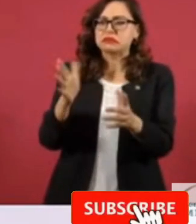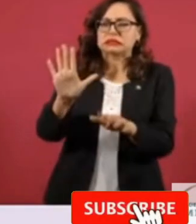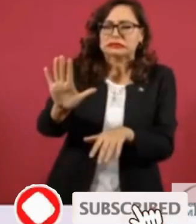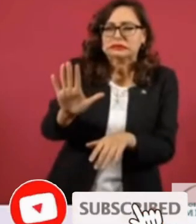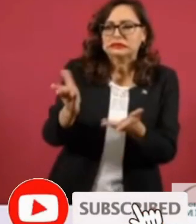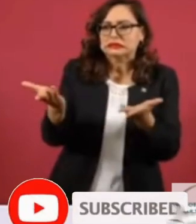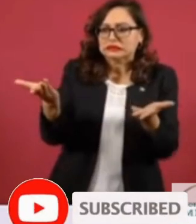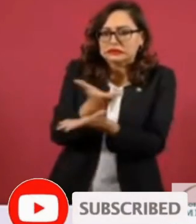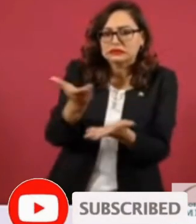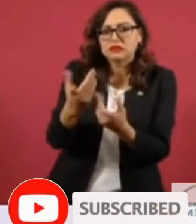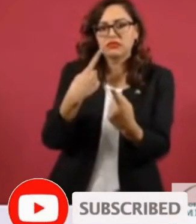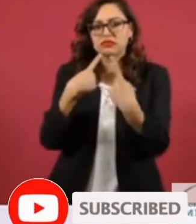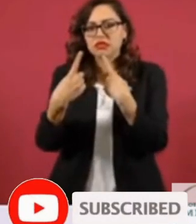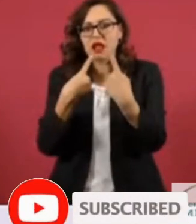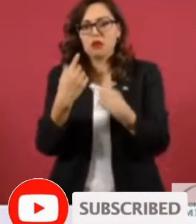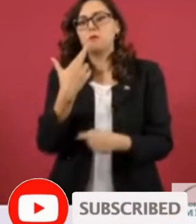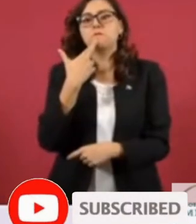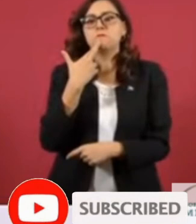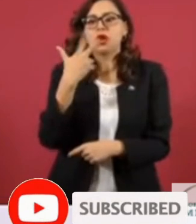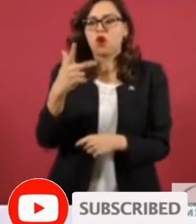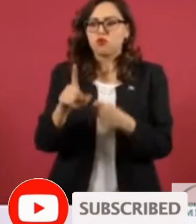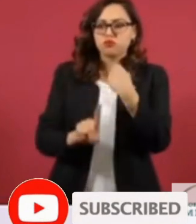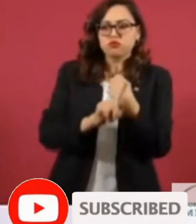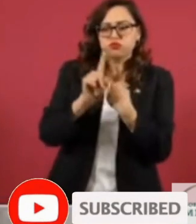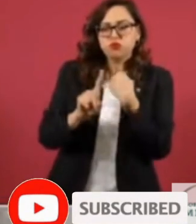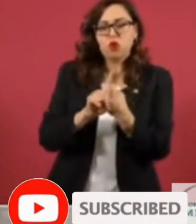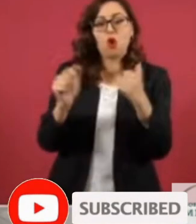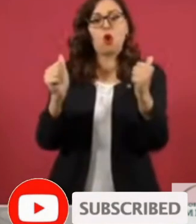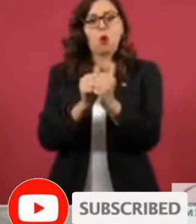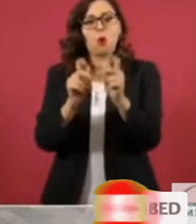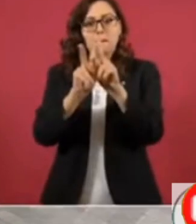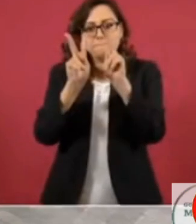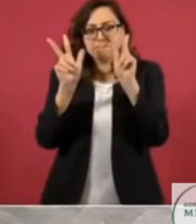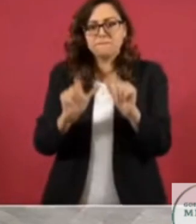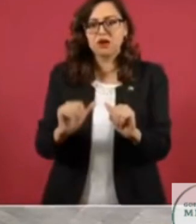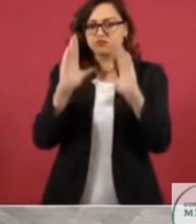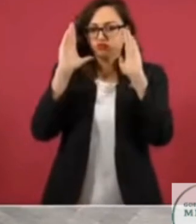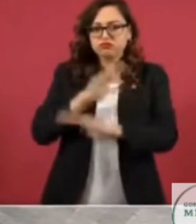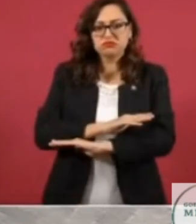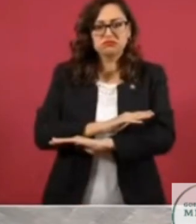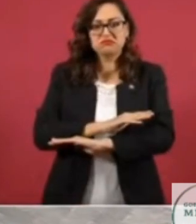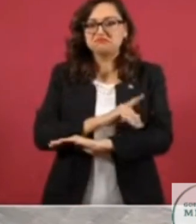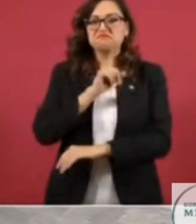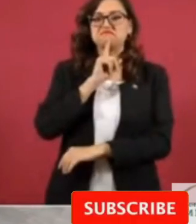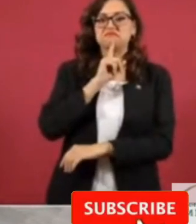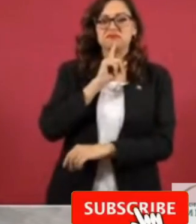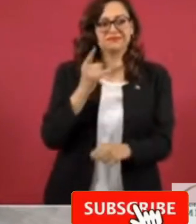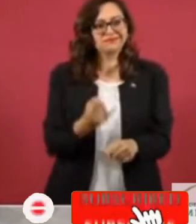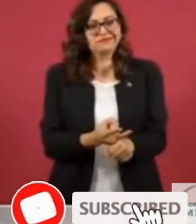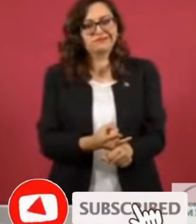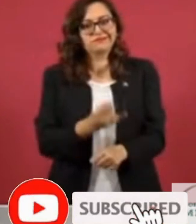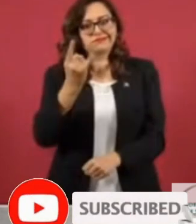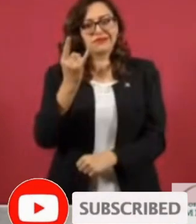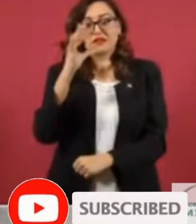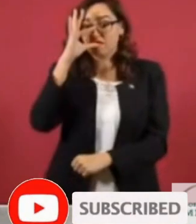para resolver pacíficamente la controversia. Lo cierto